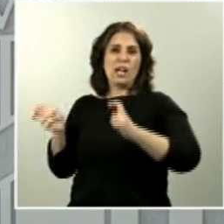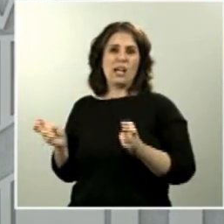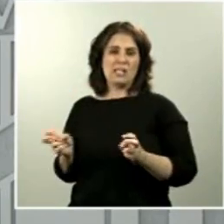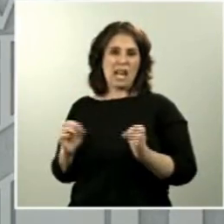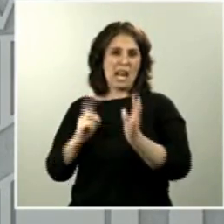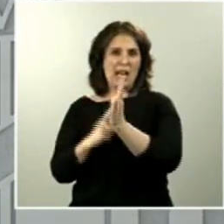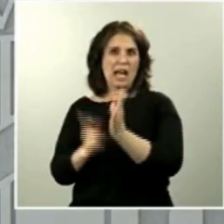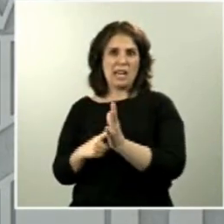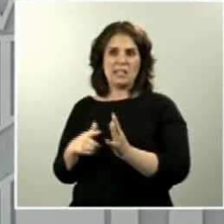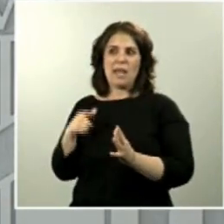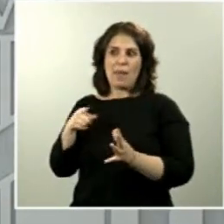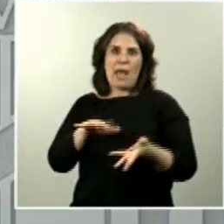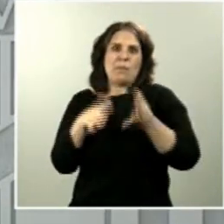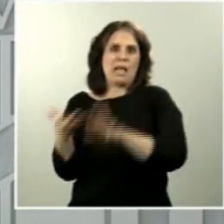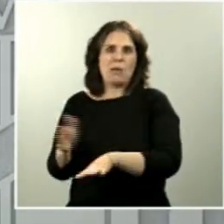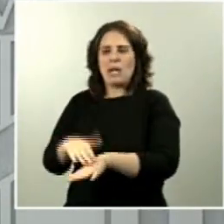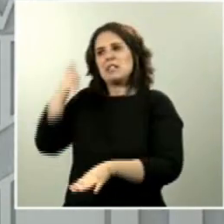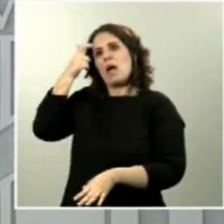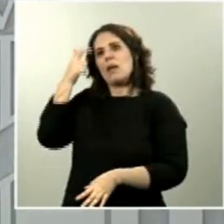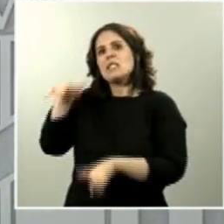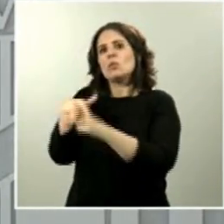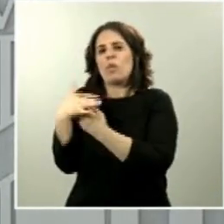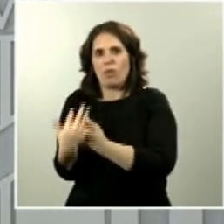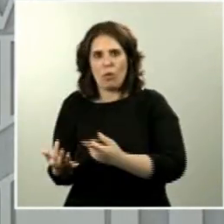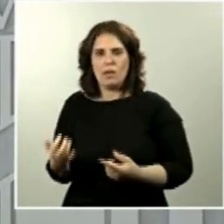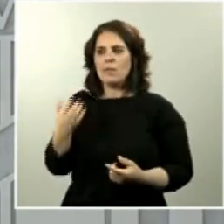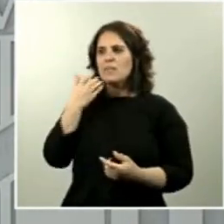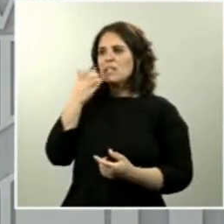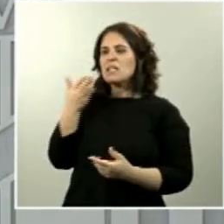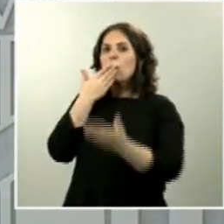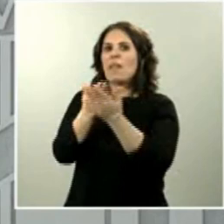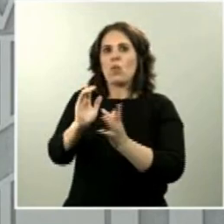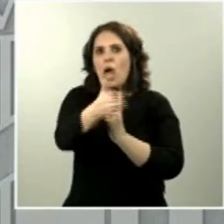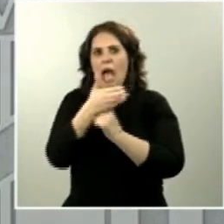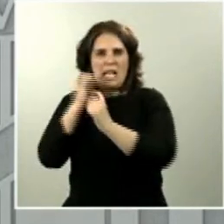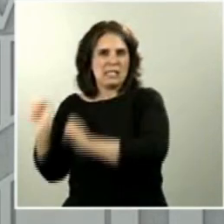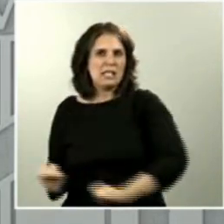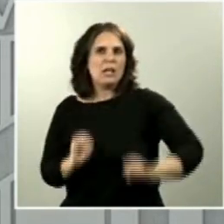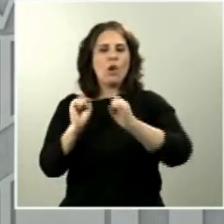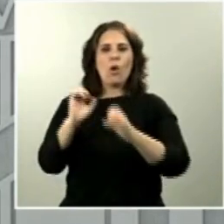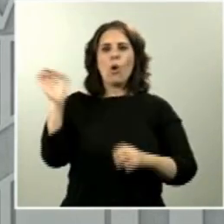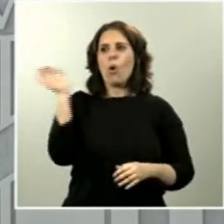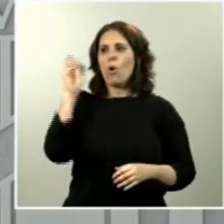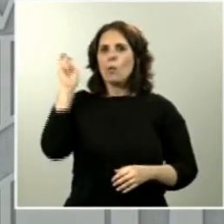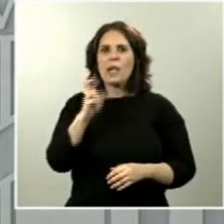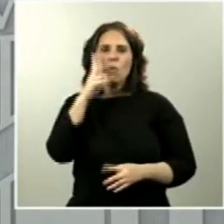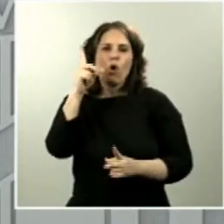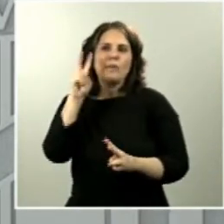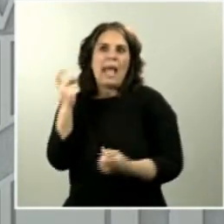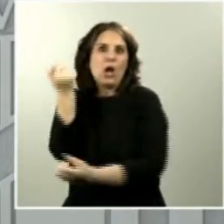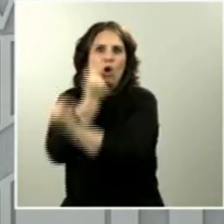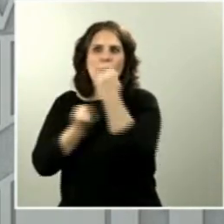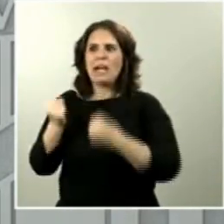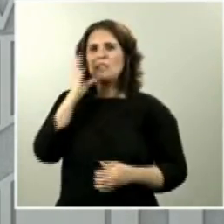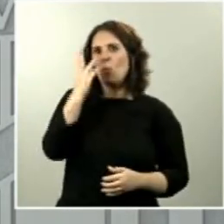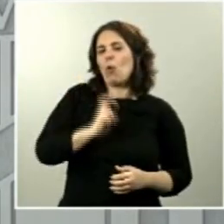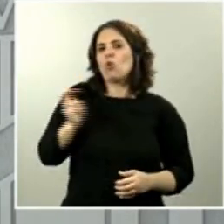ver exactamente en qué condiciones se encuentran, si están pidiendo asilo, si vienen por cuestiones económicas o por otro tipo de cuestiones. Y considero que es